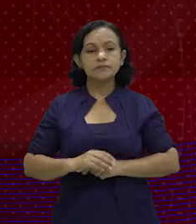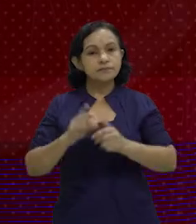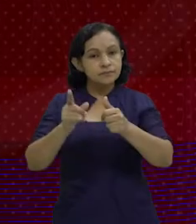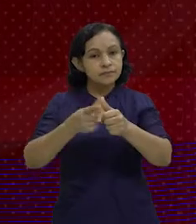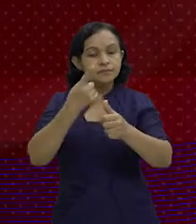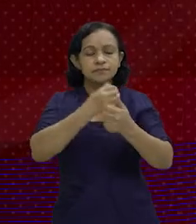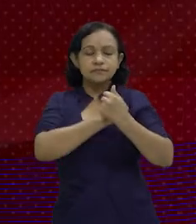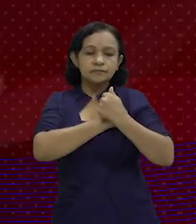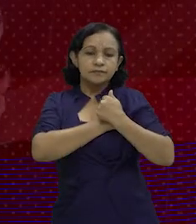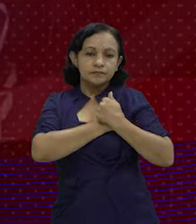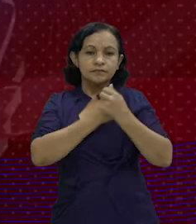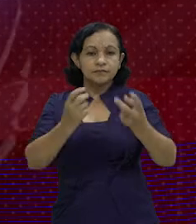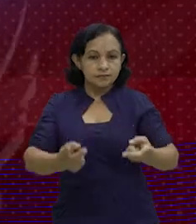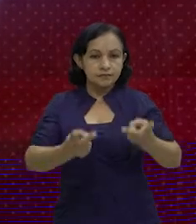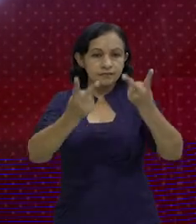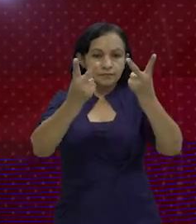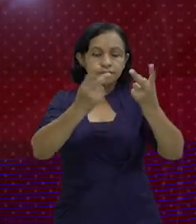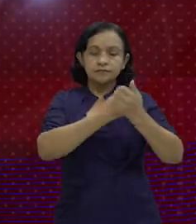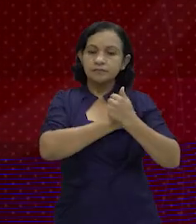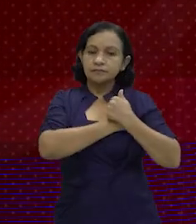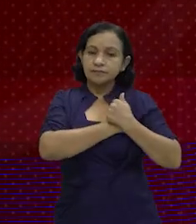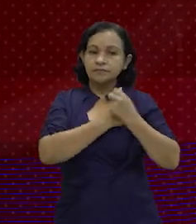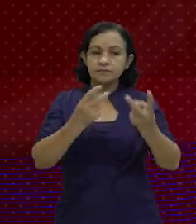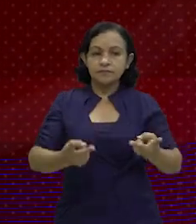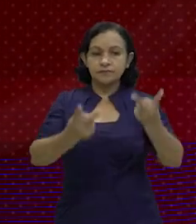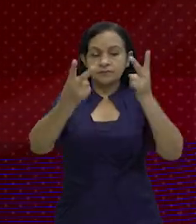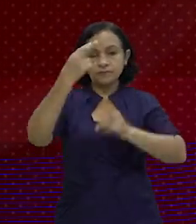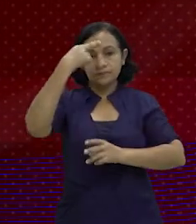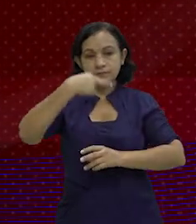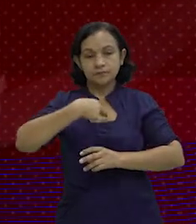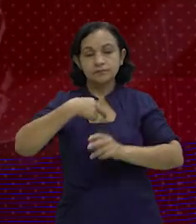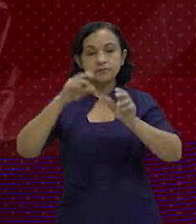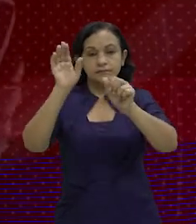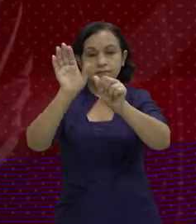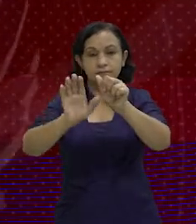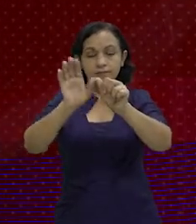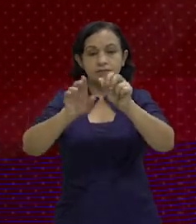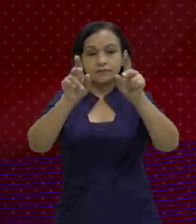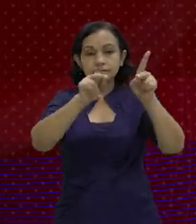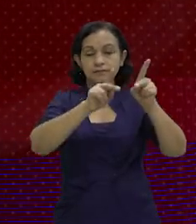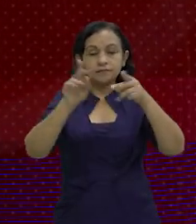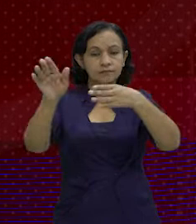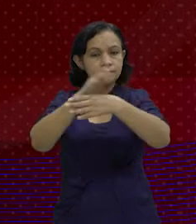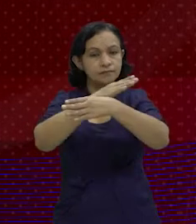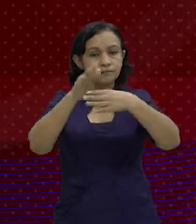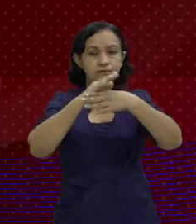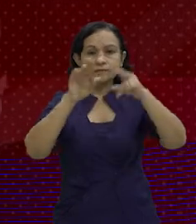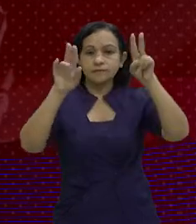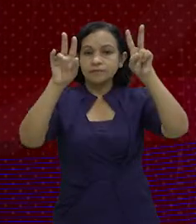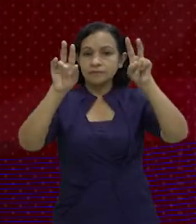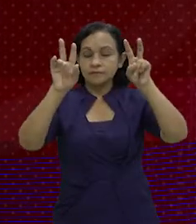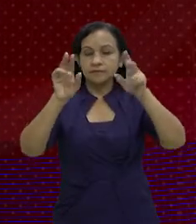Principalmente, amar la vida. Y amar la vida es la responsabilidad de cada persona que tenemos en todos los ámbitos